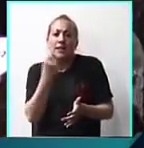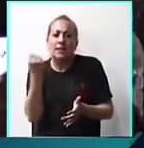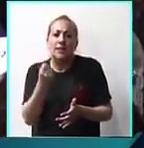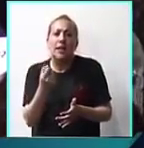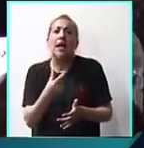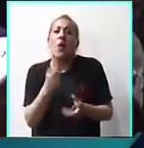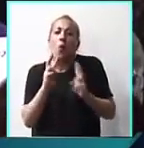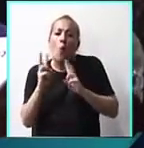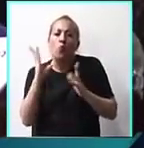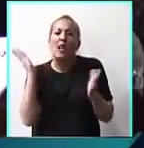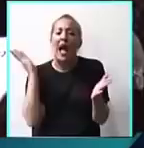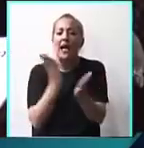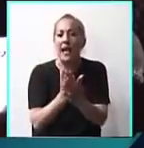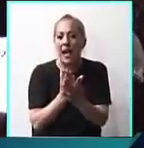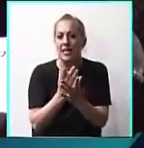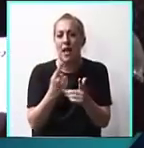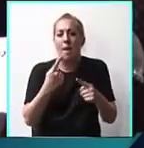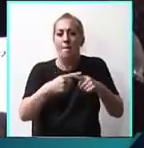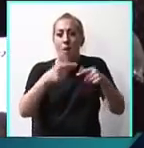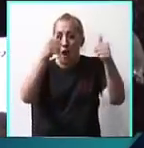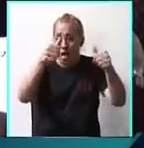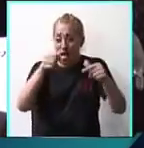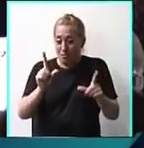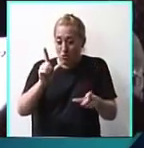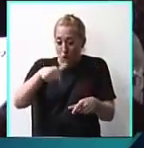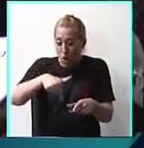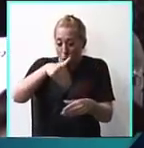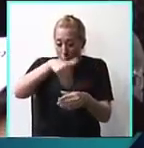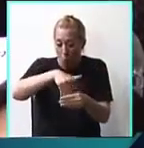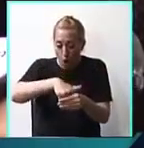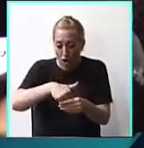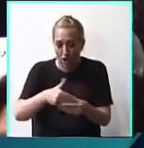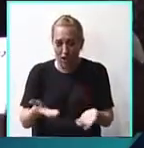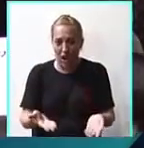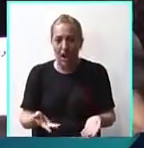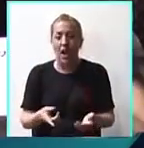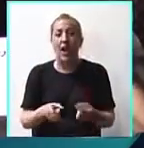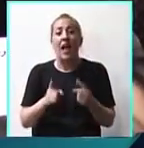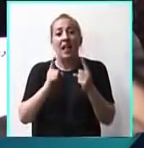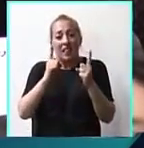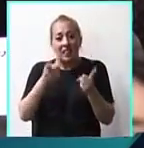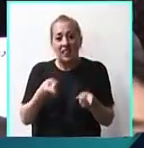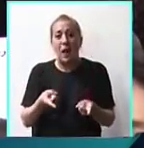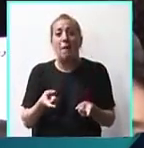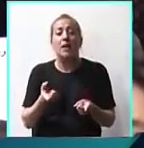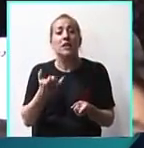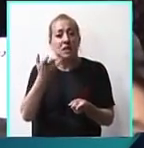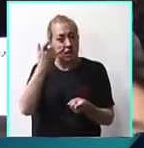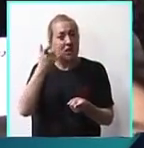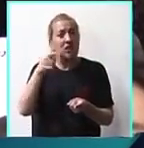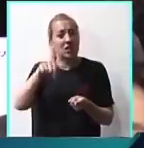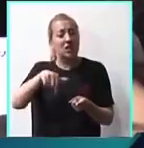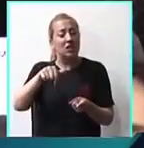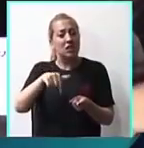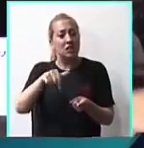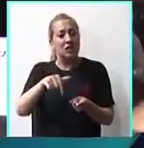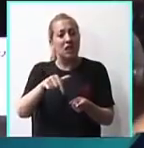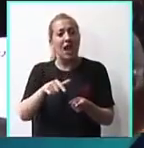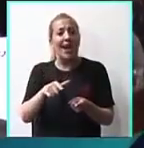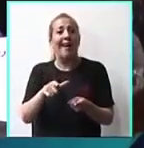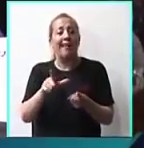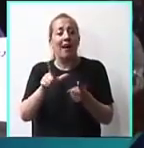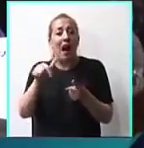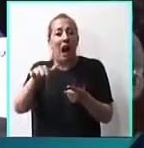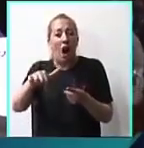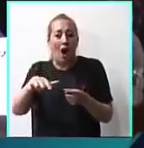quieren castigar con los afiches, que es lo que se va a votar hoy, y a la par ya lo están instrumentando por esta vía con las faltas.